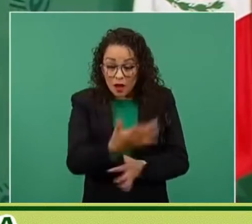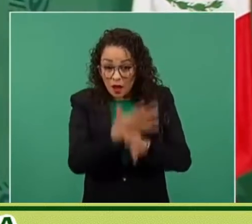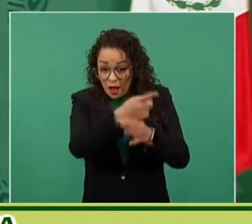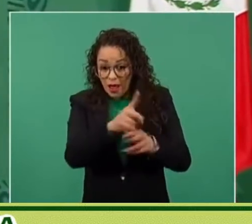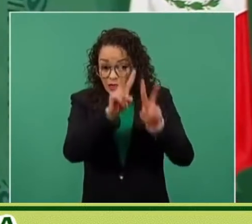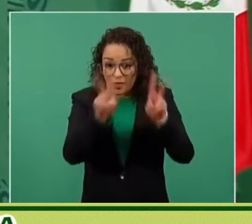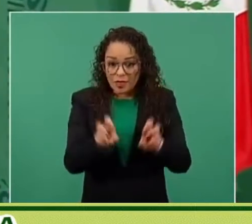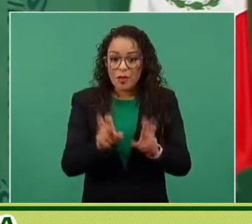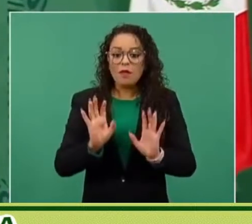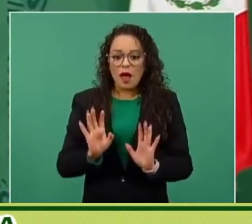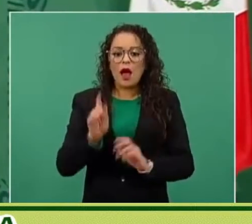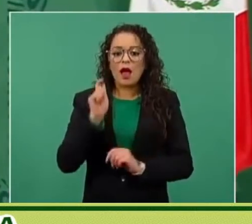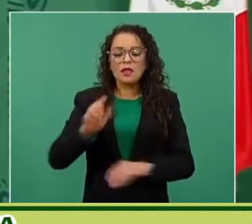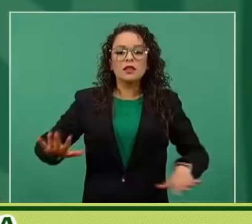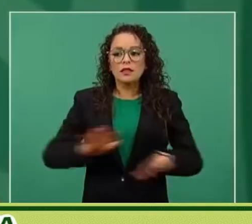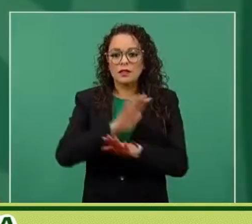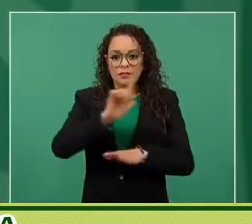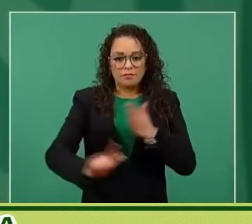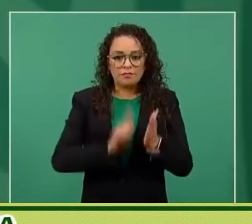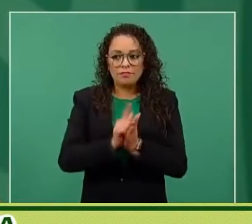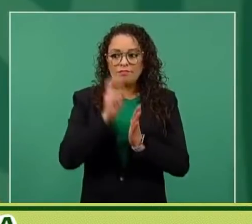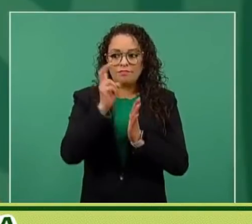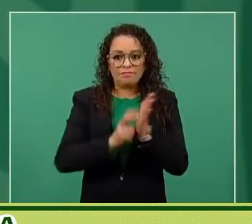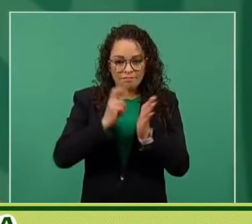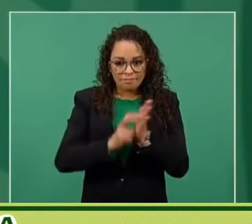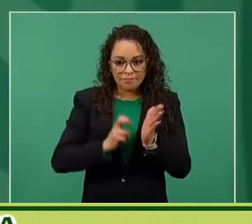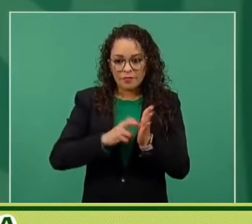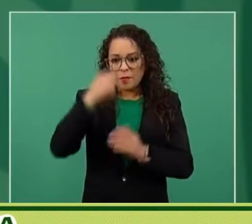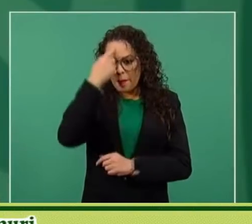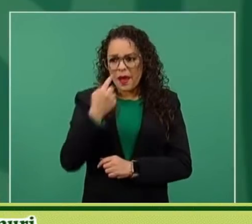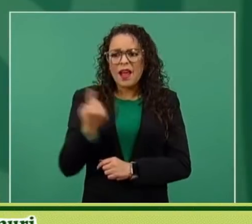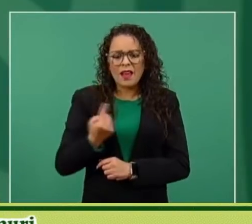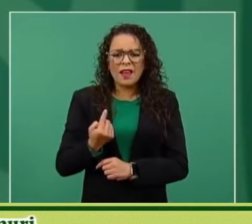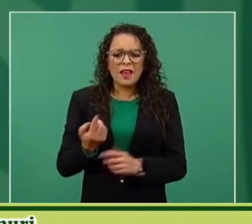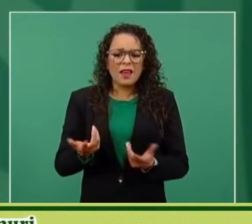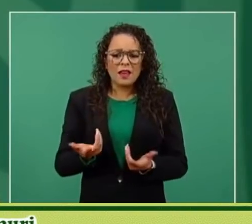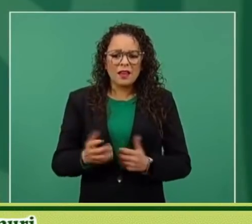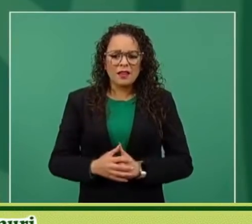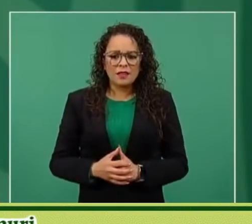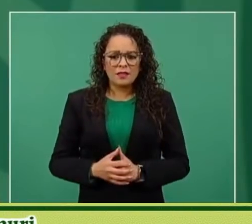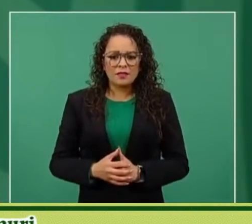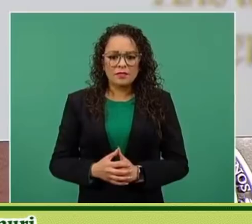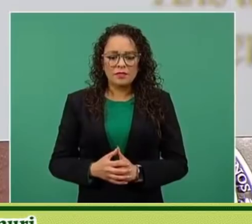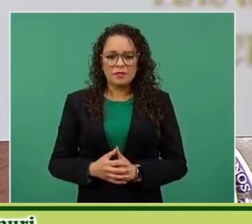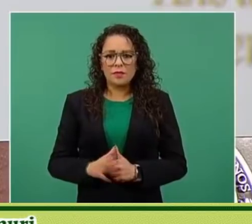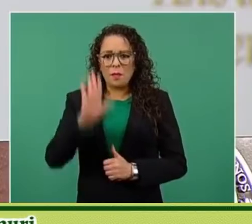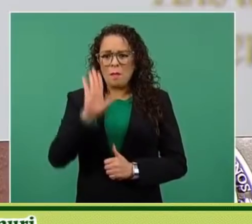una reforma para quitar ese candado